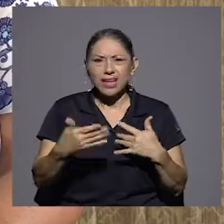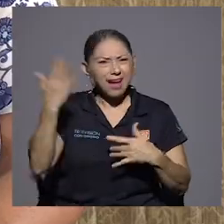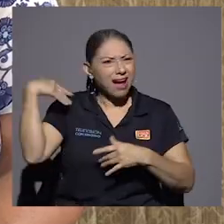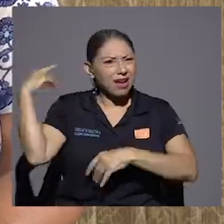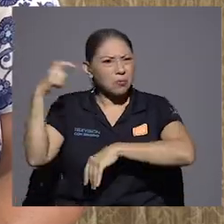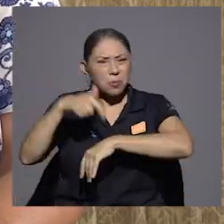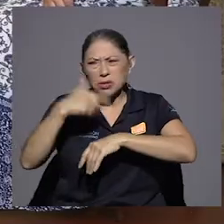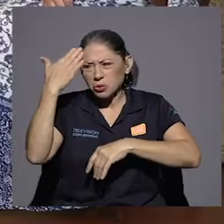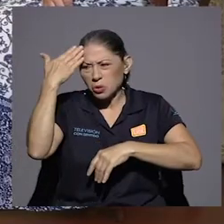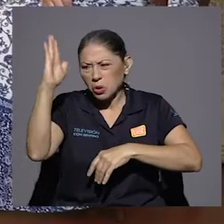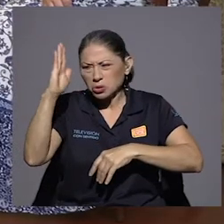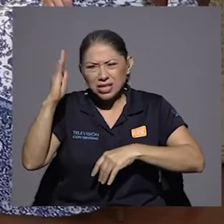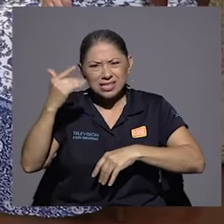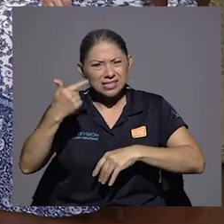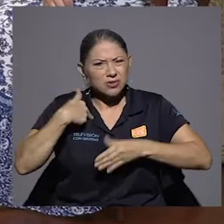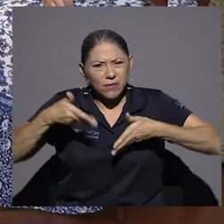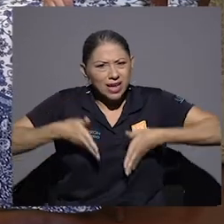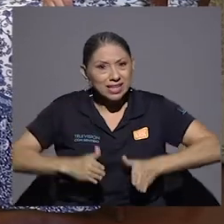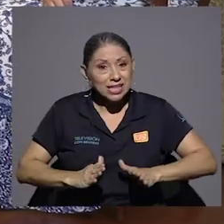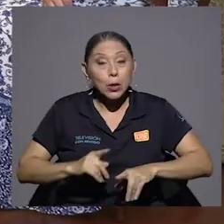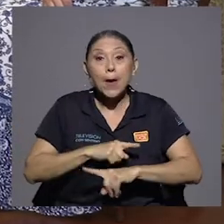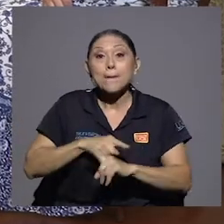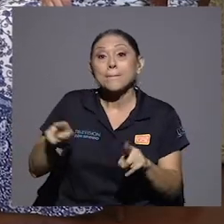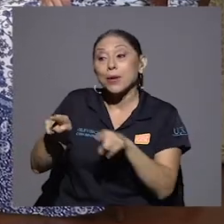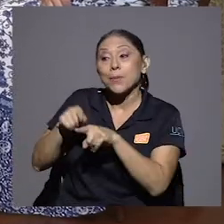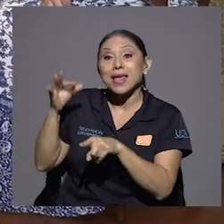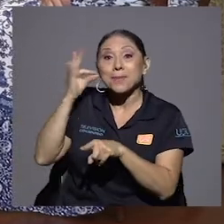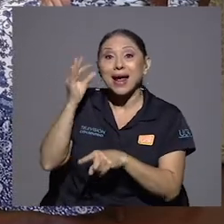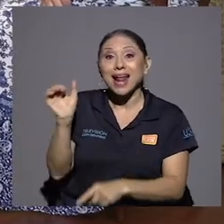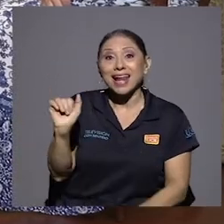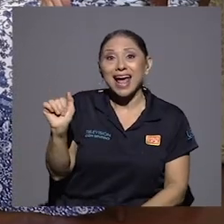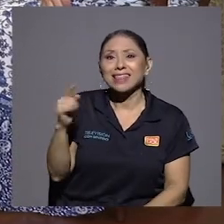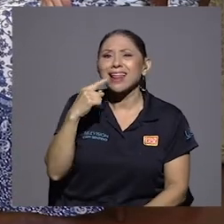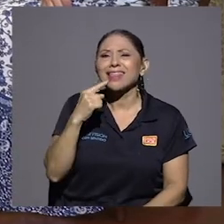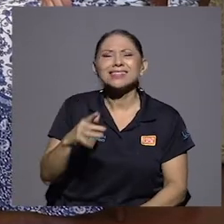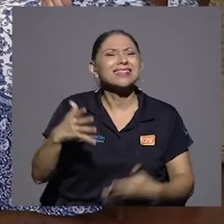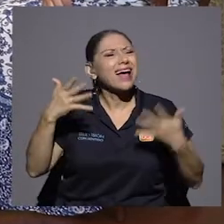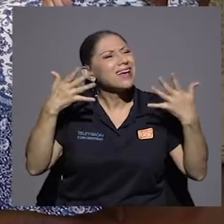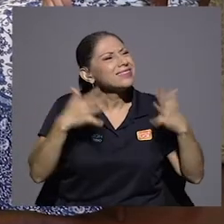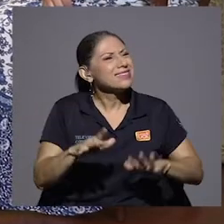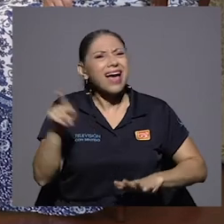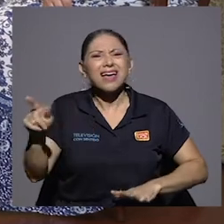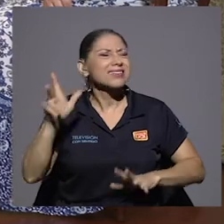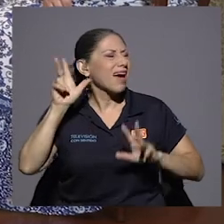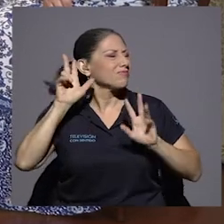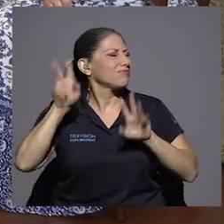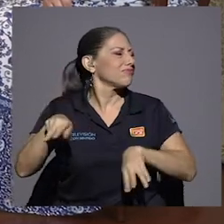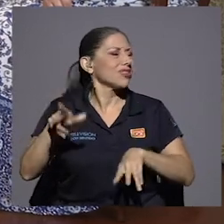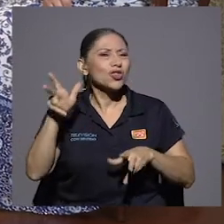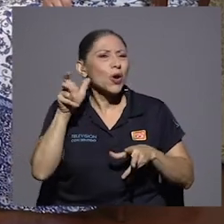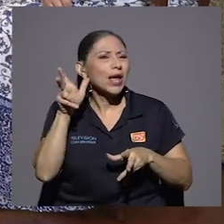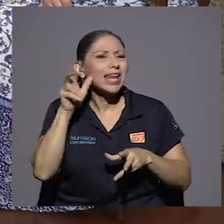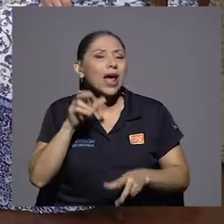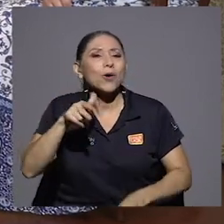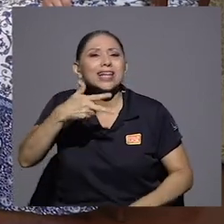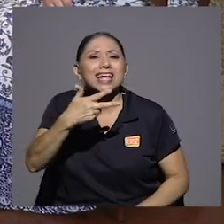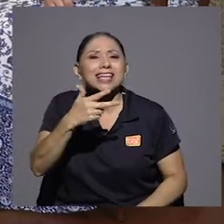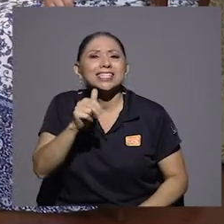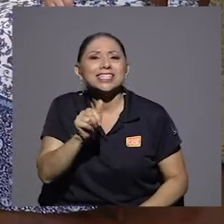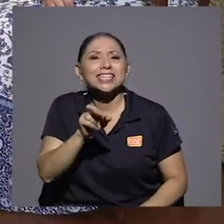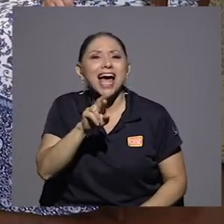si yo había nacido. Mi hermana Alejandra decía que ya no quería oír la charriata. Que ella se había cansado de escuchar la